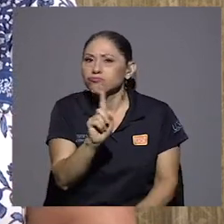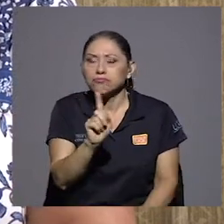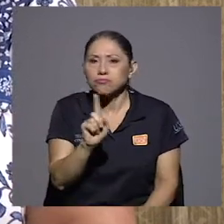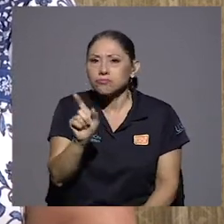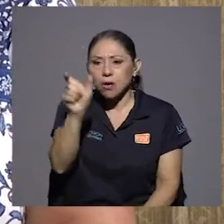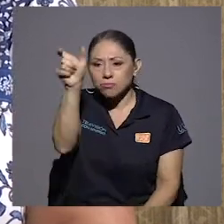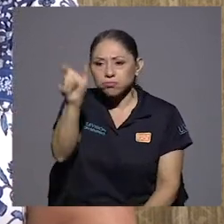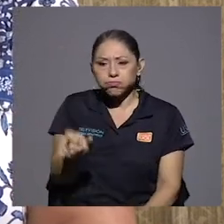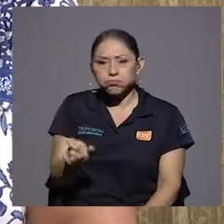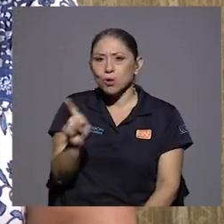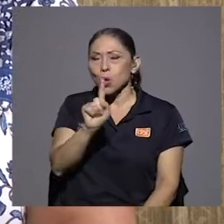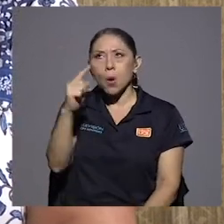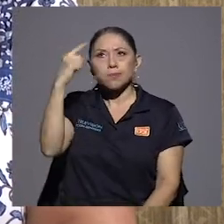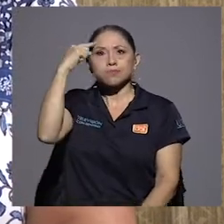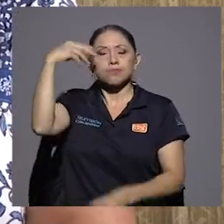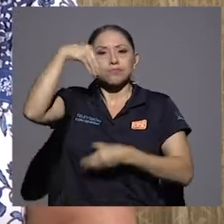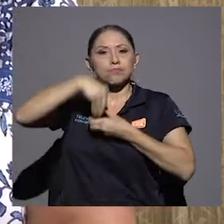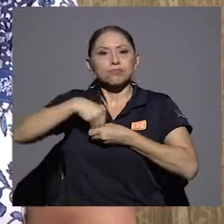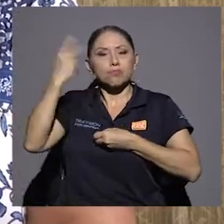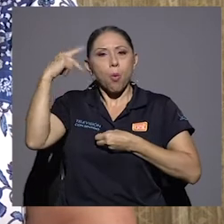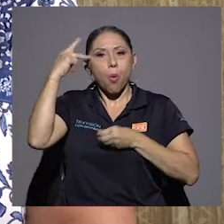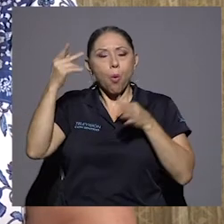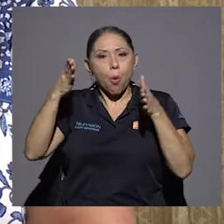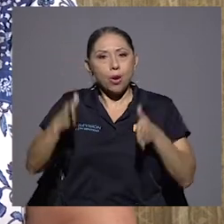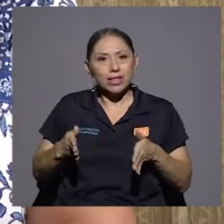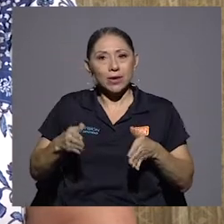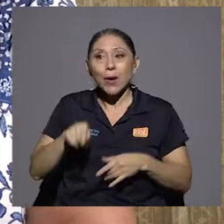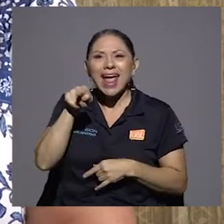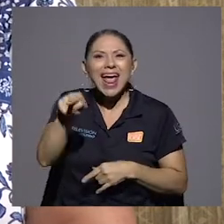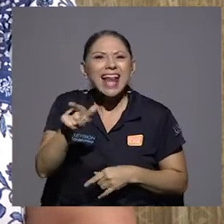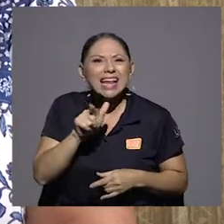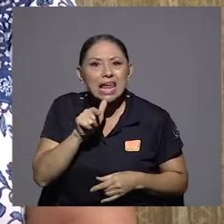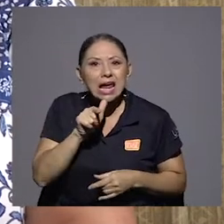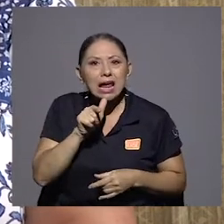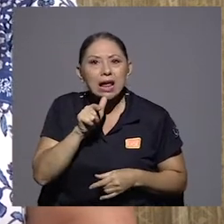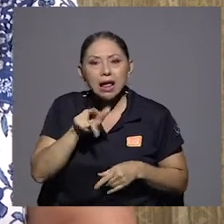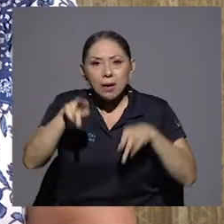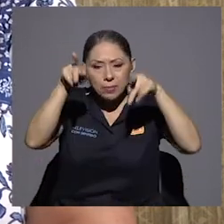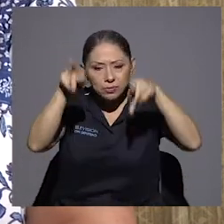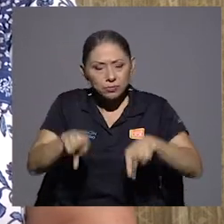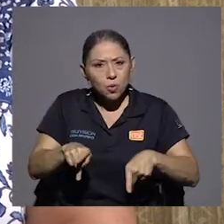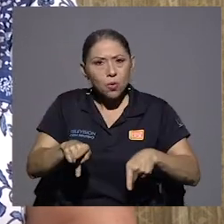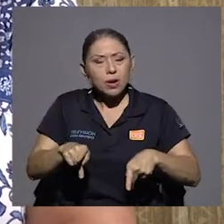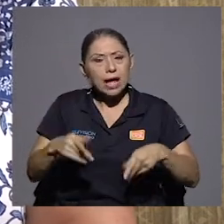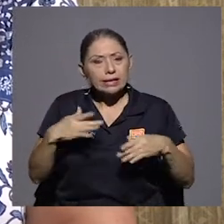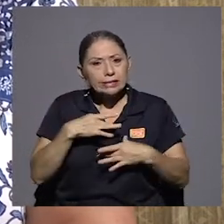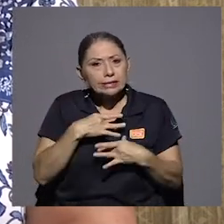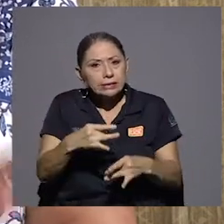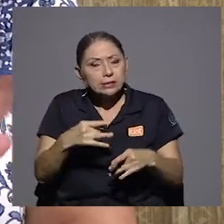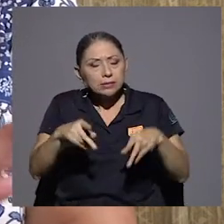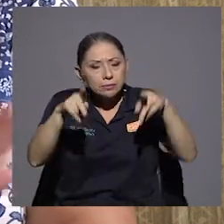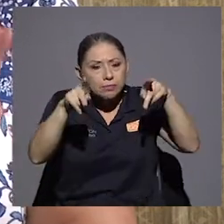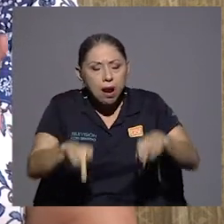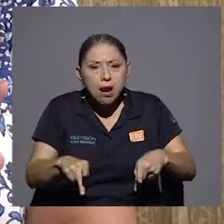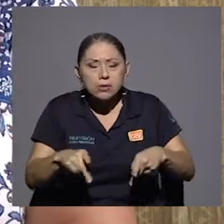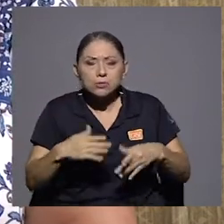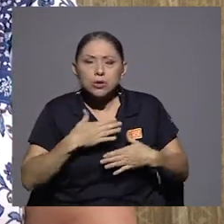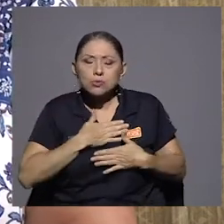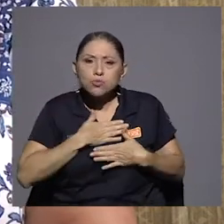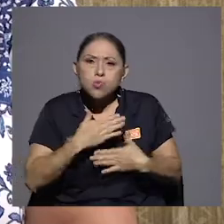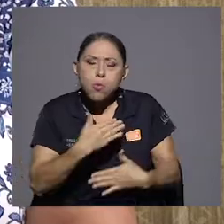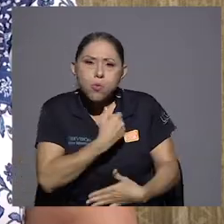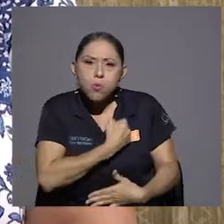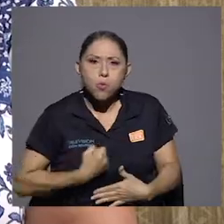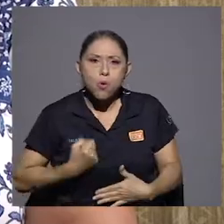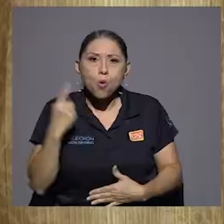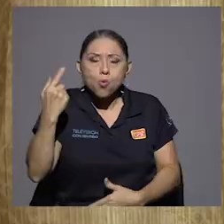ser un político. Estaba ser un humanista, un hombre de bien. Y yo creo que eso marca la